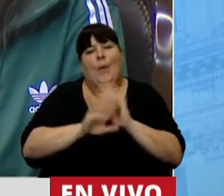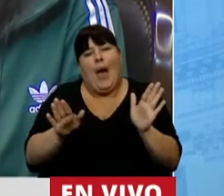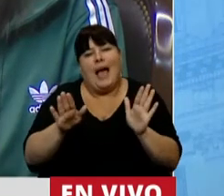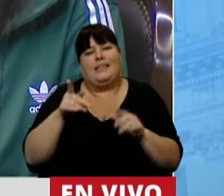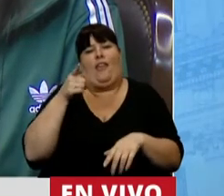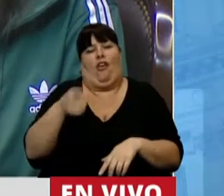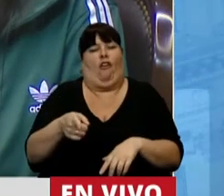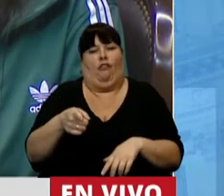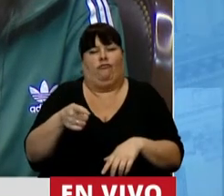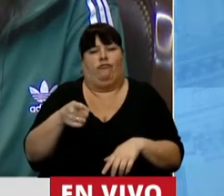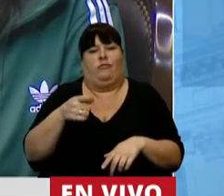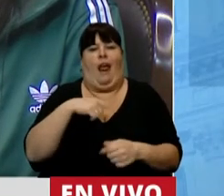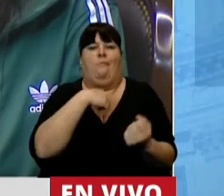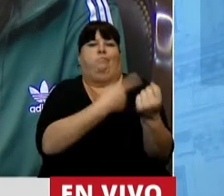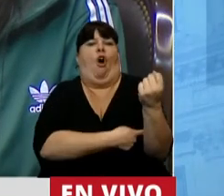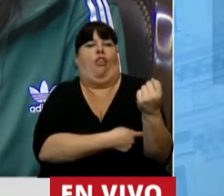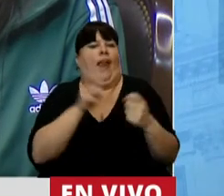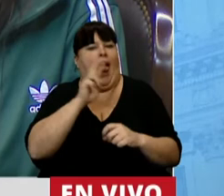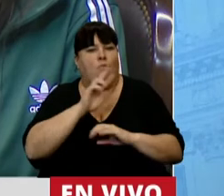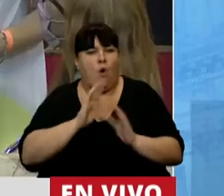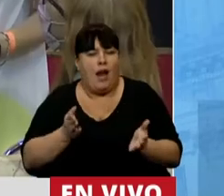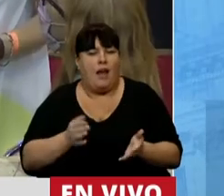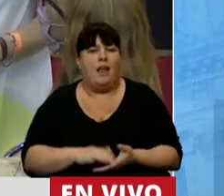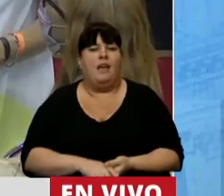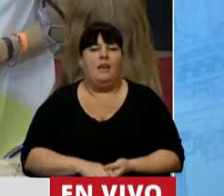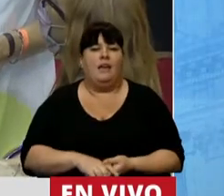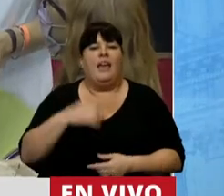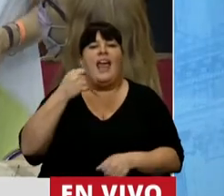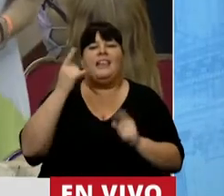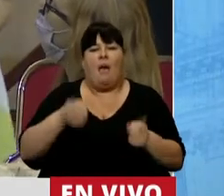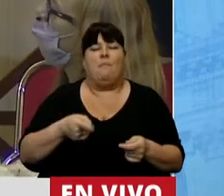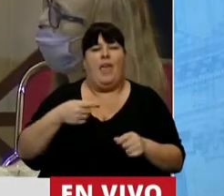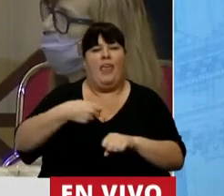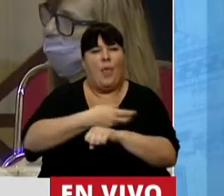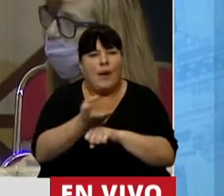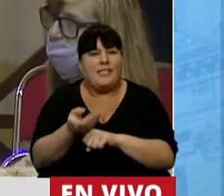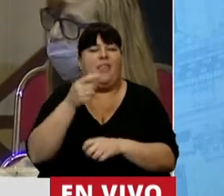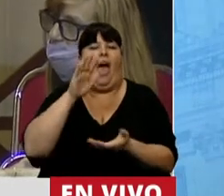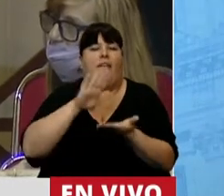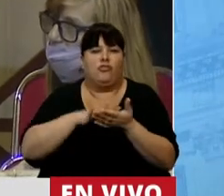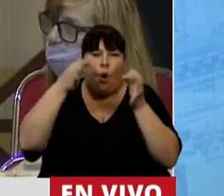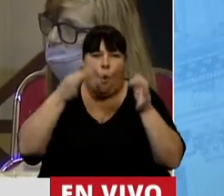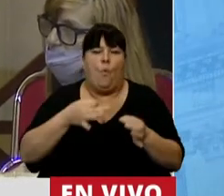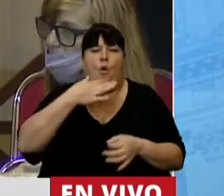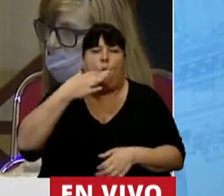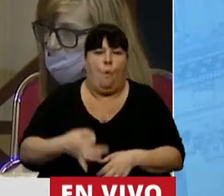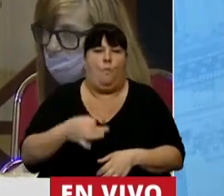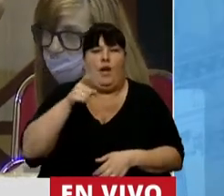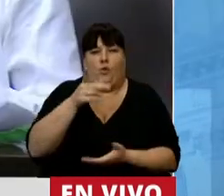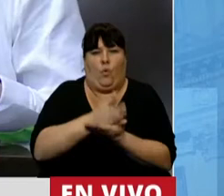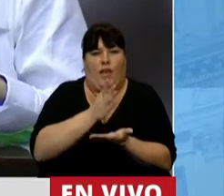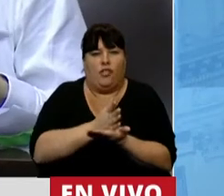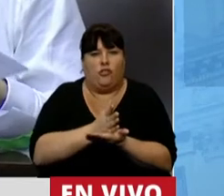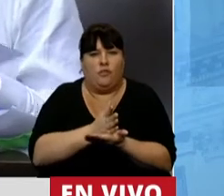oponerse al empoderamiento de las mujeres y diversidades en el ejercicio pleno del cumplimiento de sus